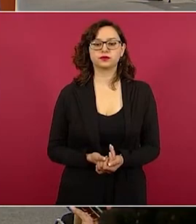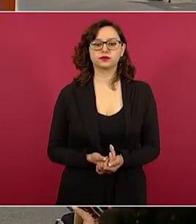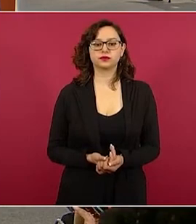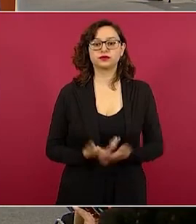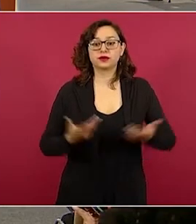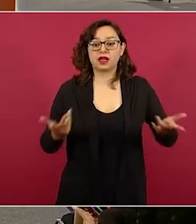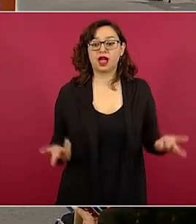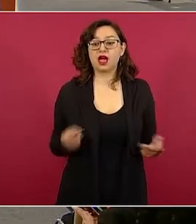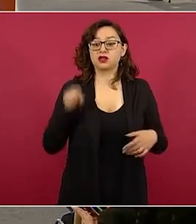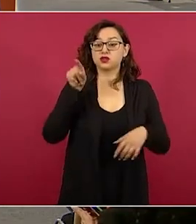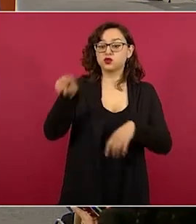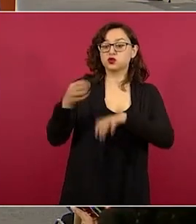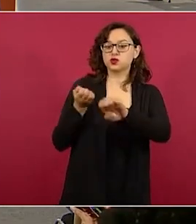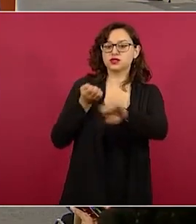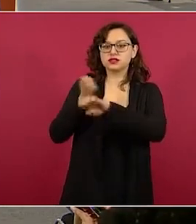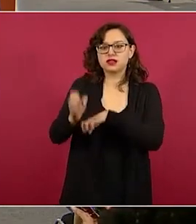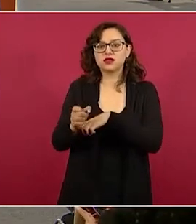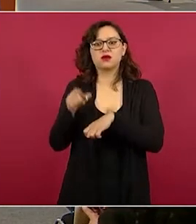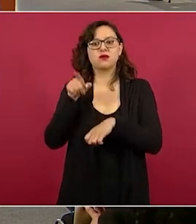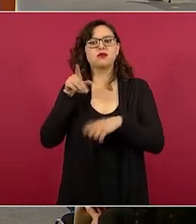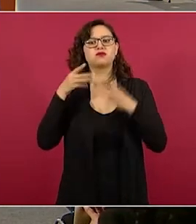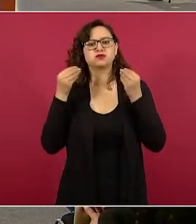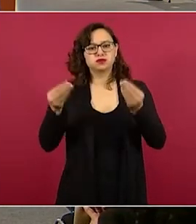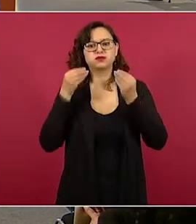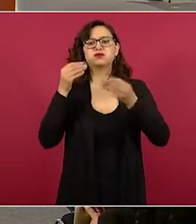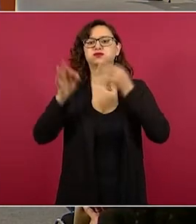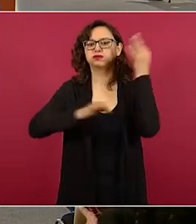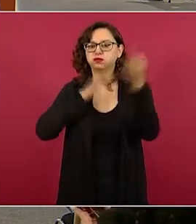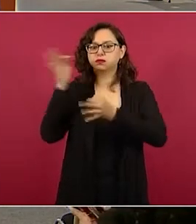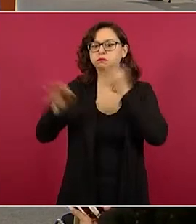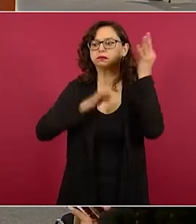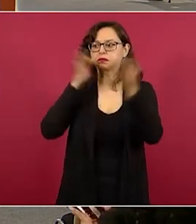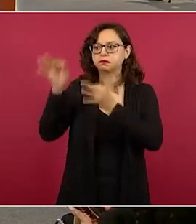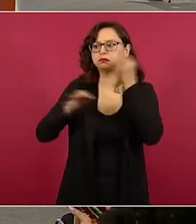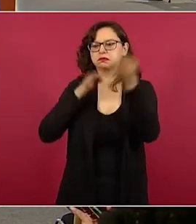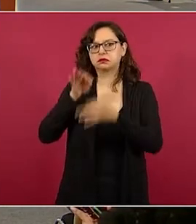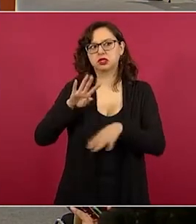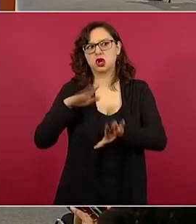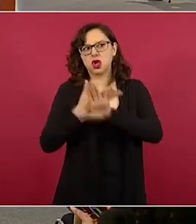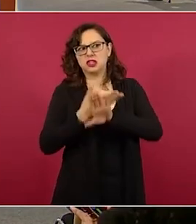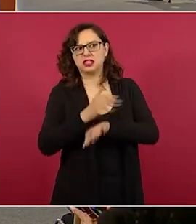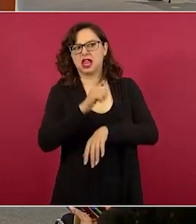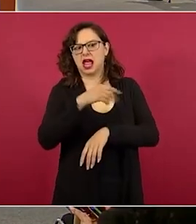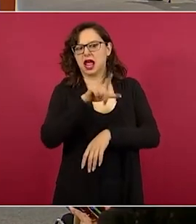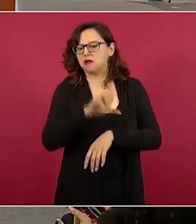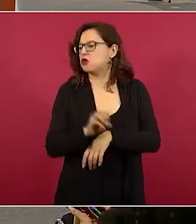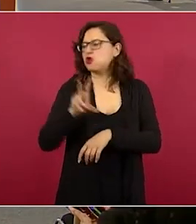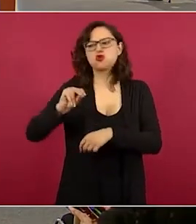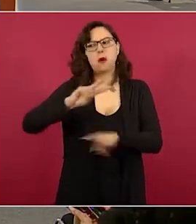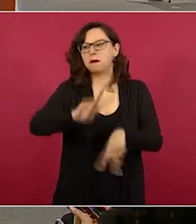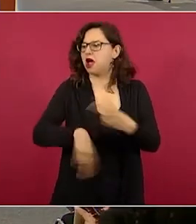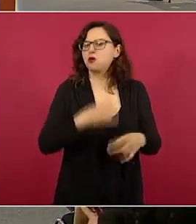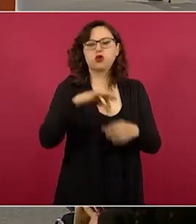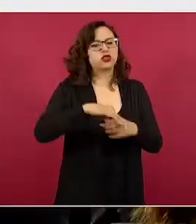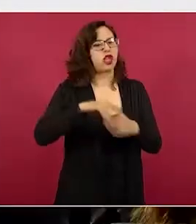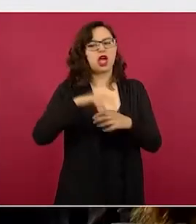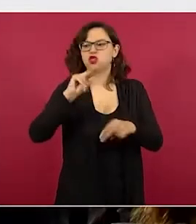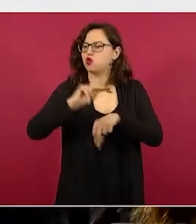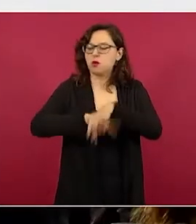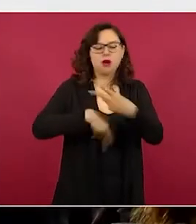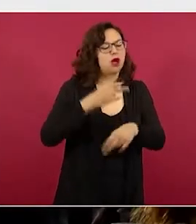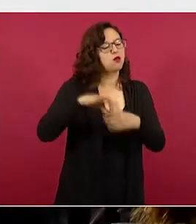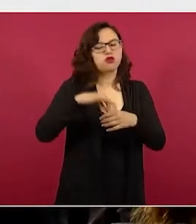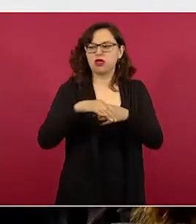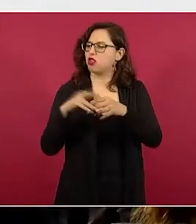porque se dedicaron a los adversarios a decir que no salieran a votar, que no